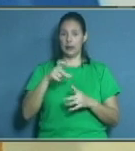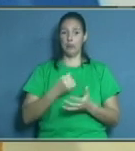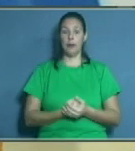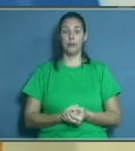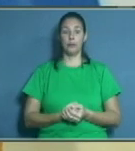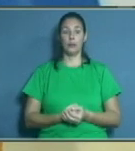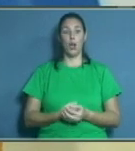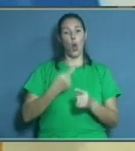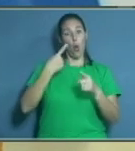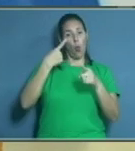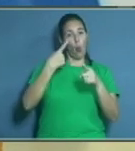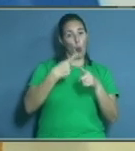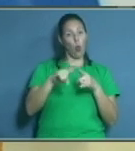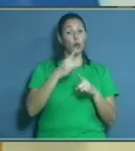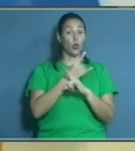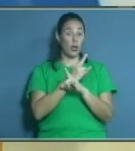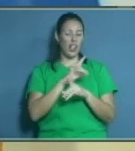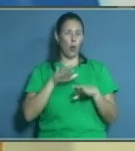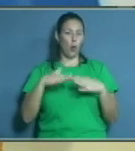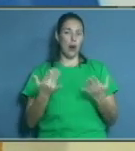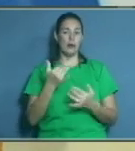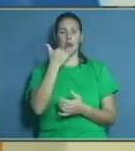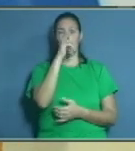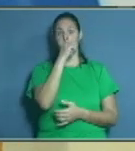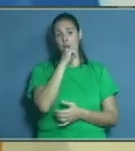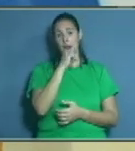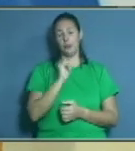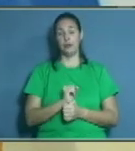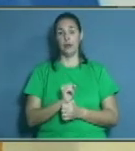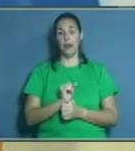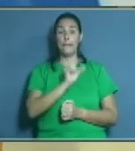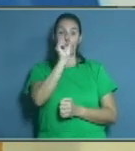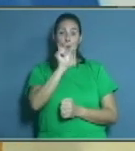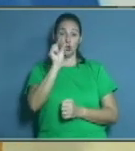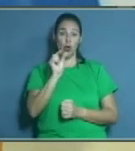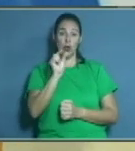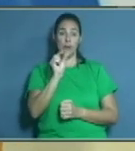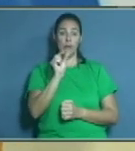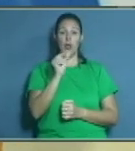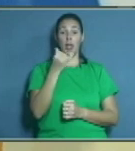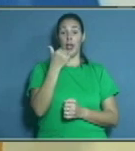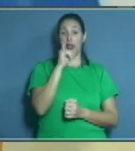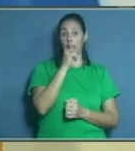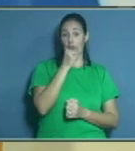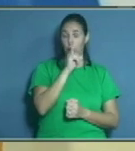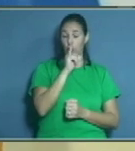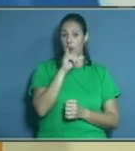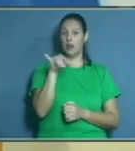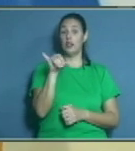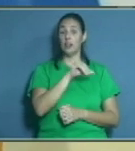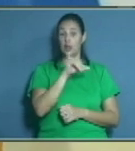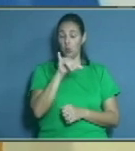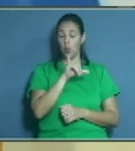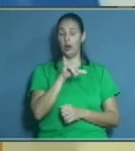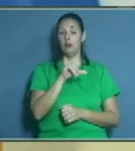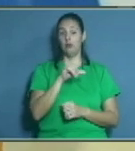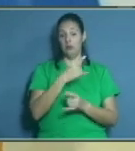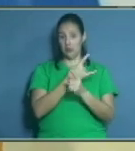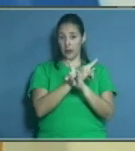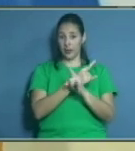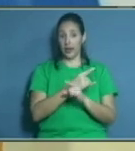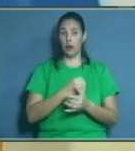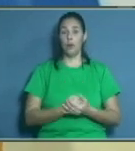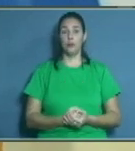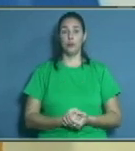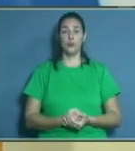factores de riesgo, el hábito de fumar. En las prótesis también es muy importante la calidad de la prótesis en sí, para que no se